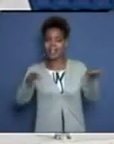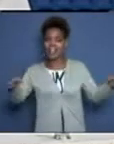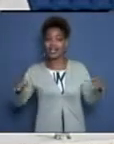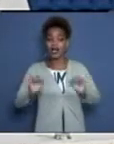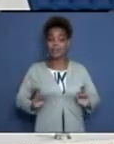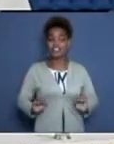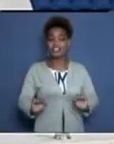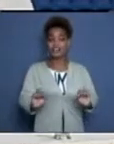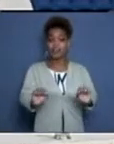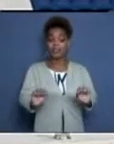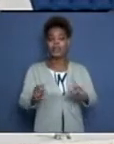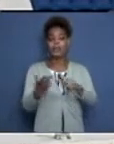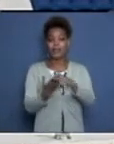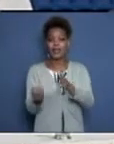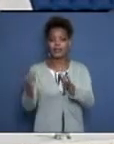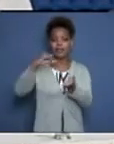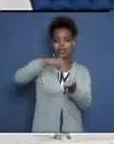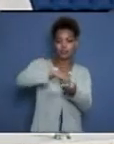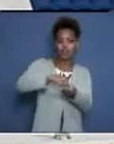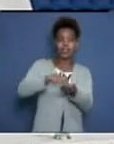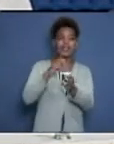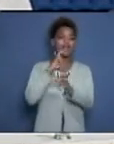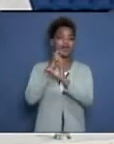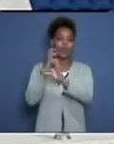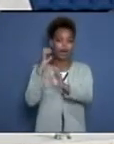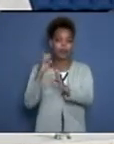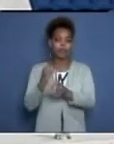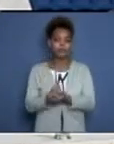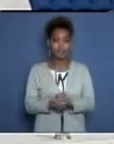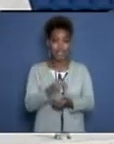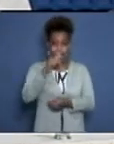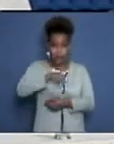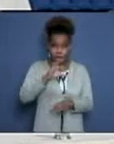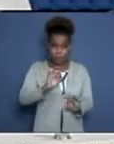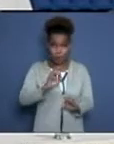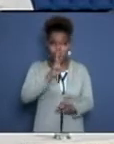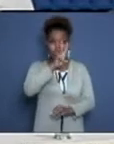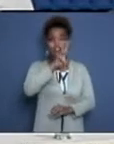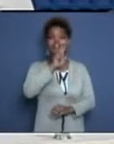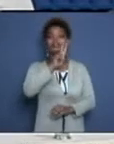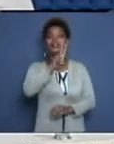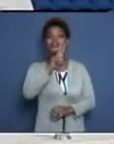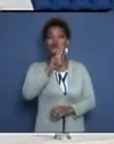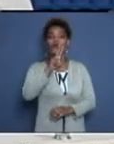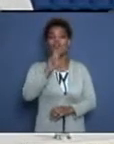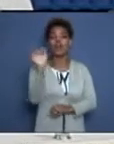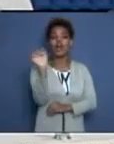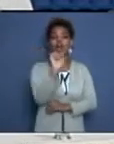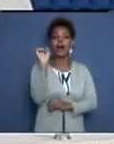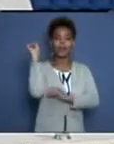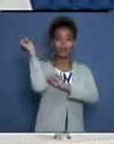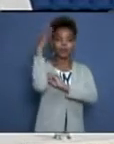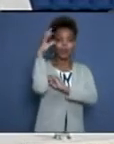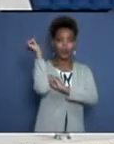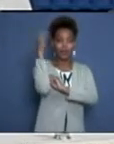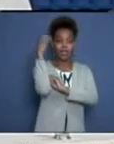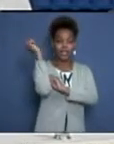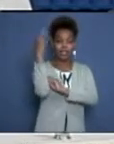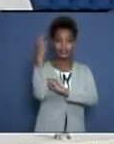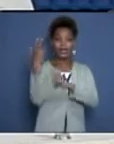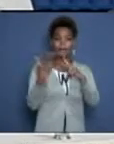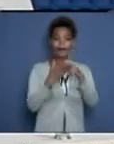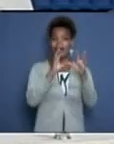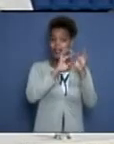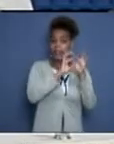y en toda la provincia. Pero bueno, contamos en estos momentos con 32 ambulancias en la provincia para racionalizar y para el traslado de pacientes